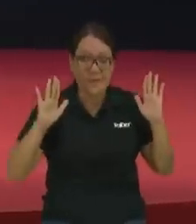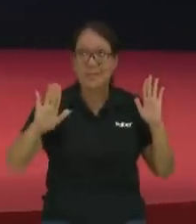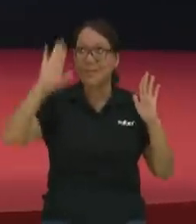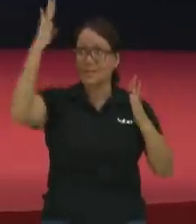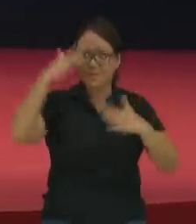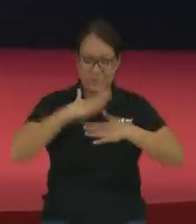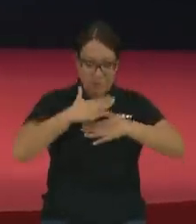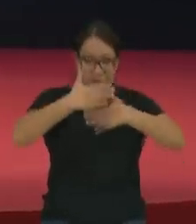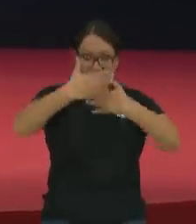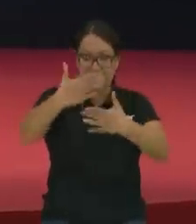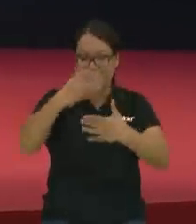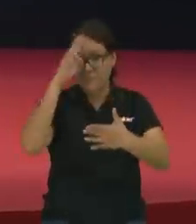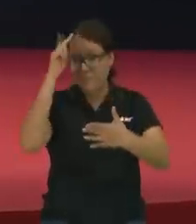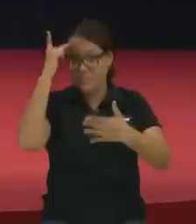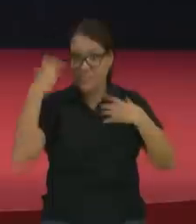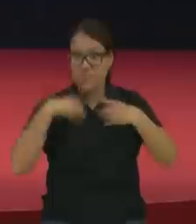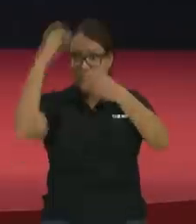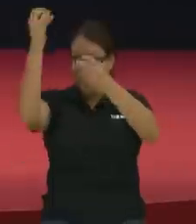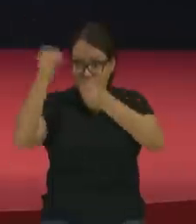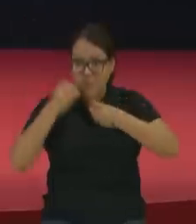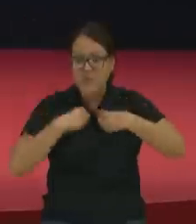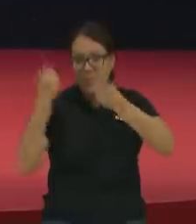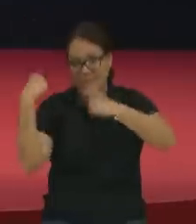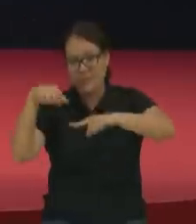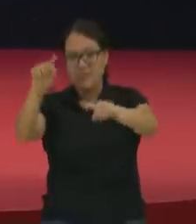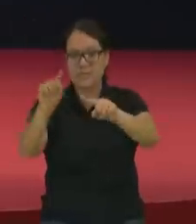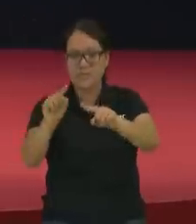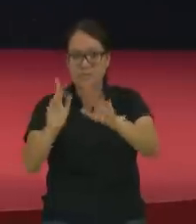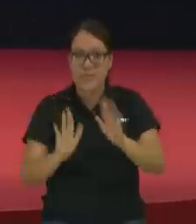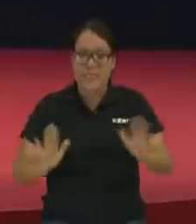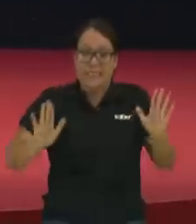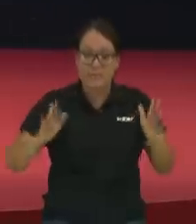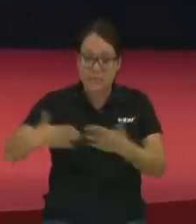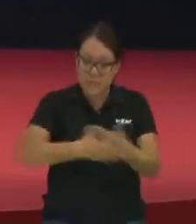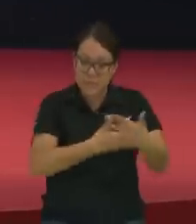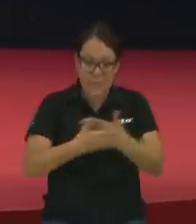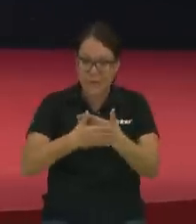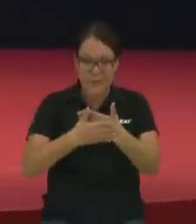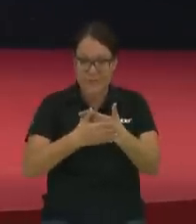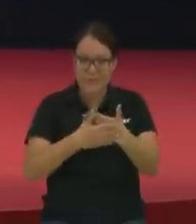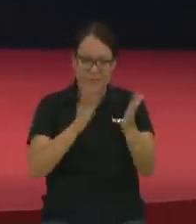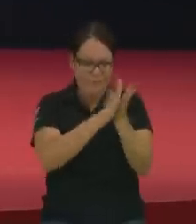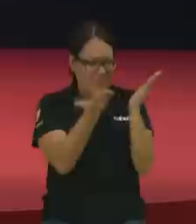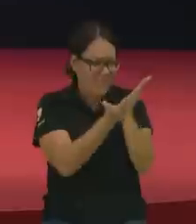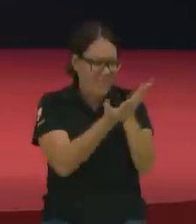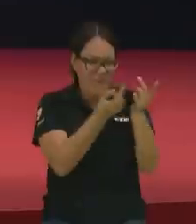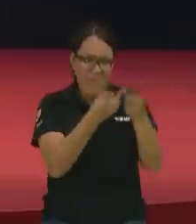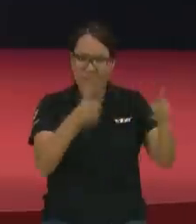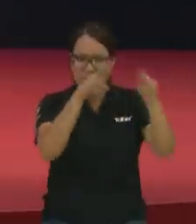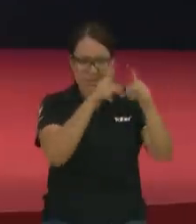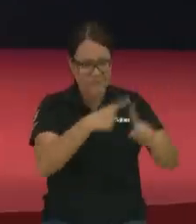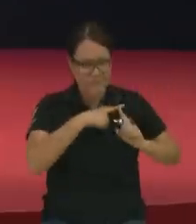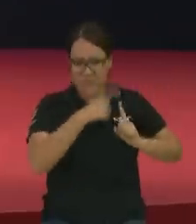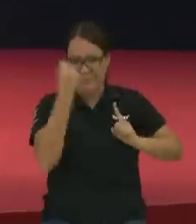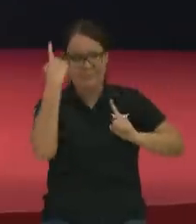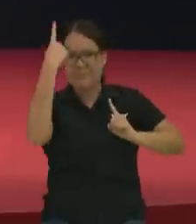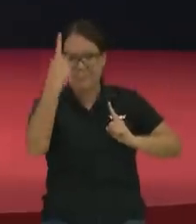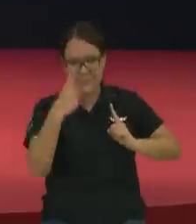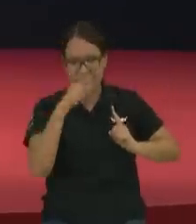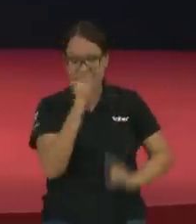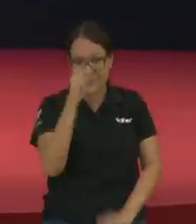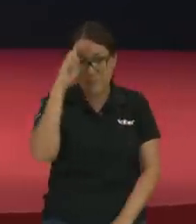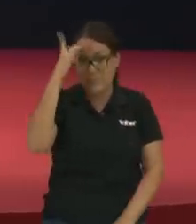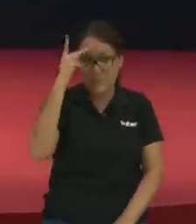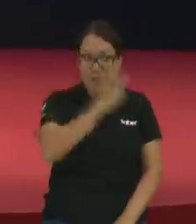eterna en Cristo Jesús Señor nuestro. Si tus hijos no entienden los principios bíblicos, entonces tus hijos van a